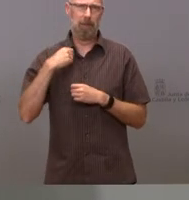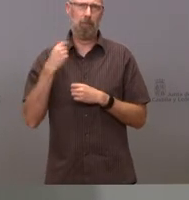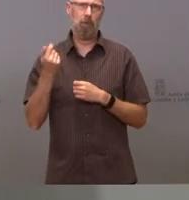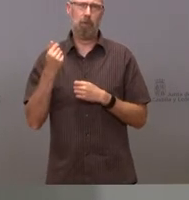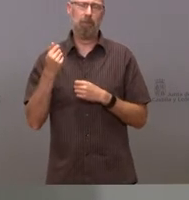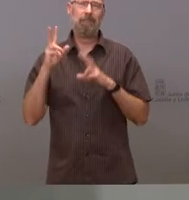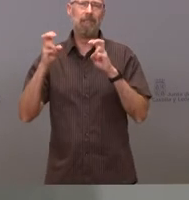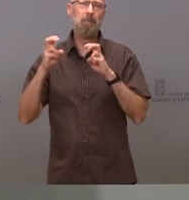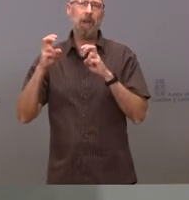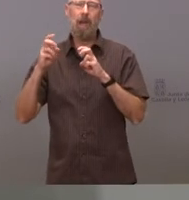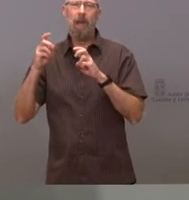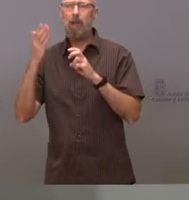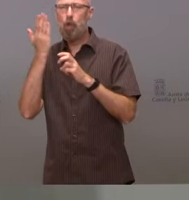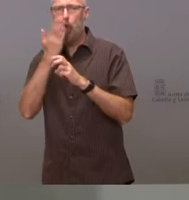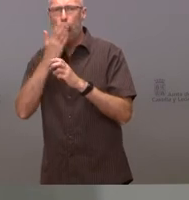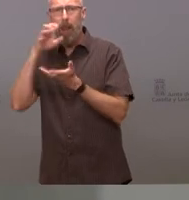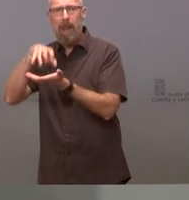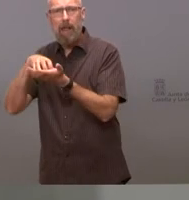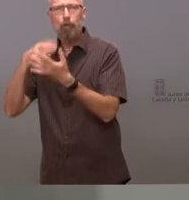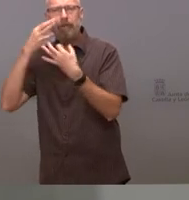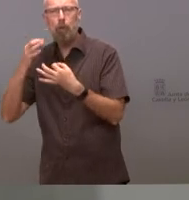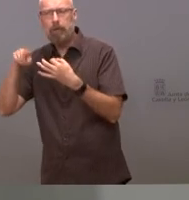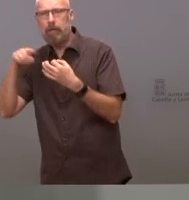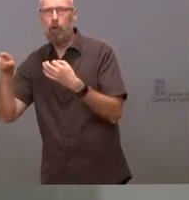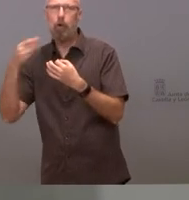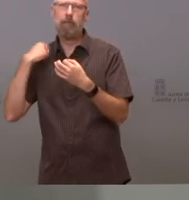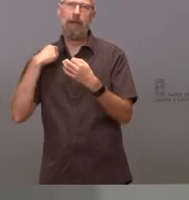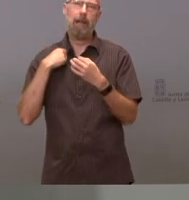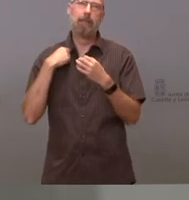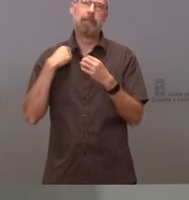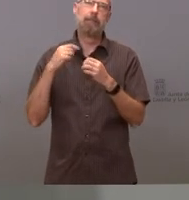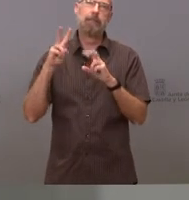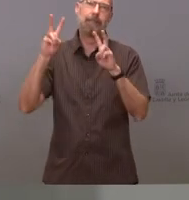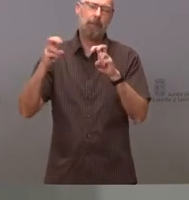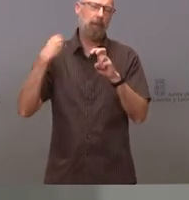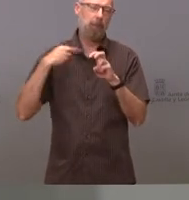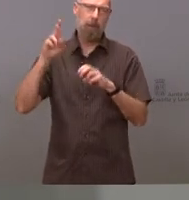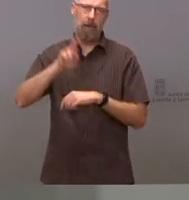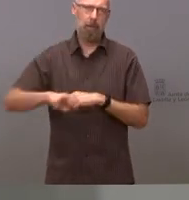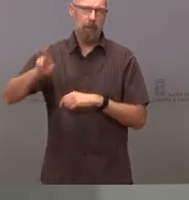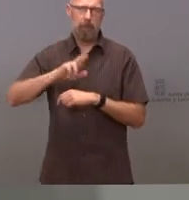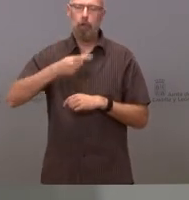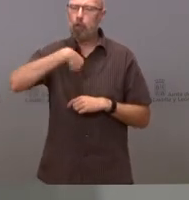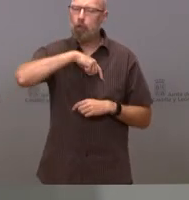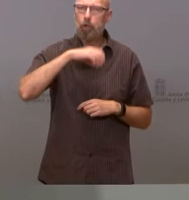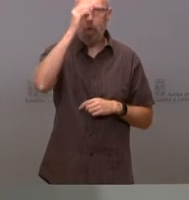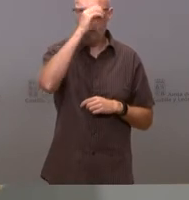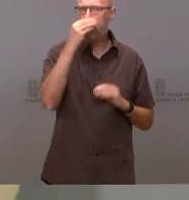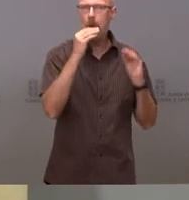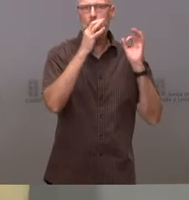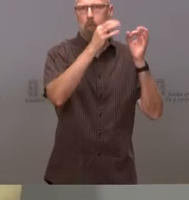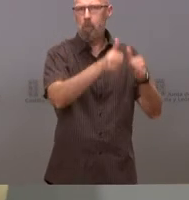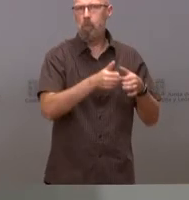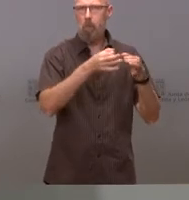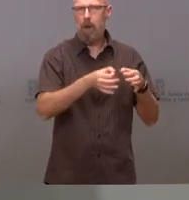de las vacaciones del año anterior otra vez la volvemos a tener y nosotros siempre mantuvimos la misma postura lo que es seguro lo más